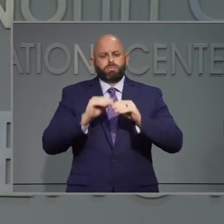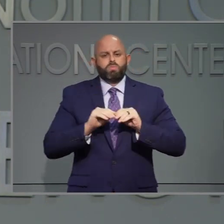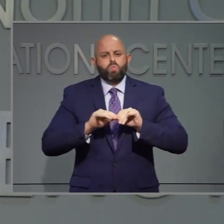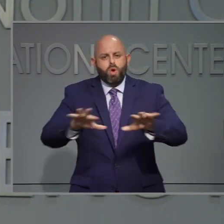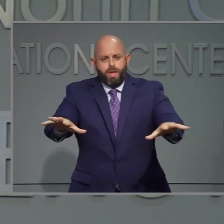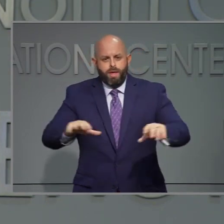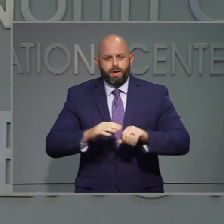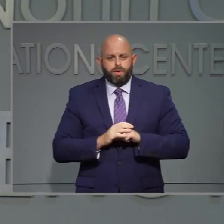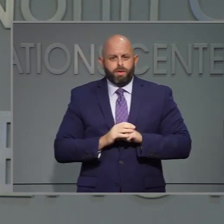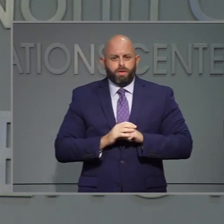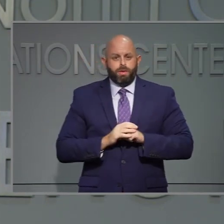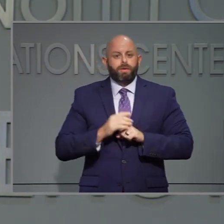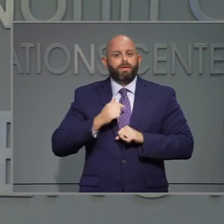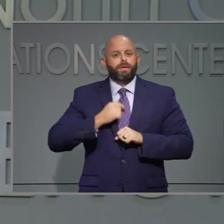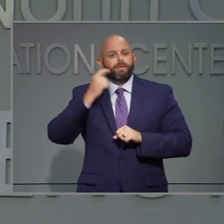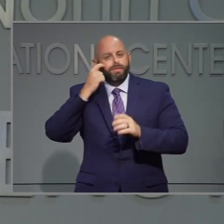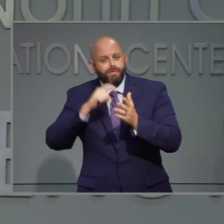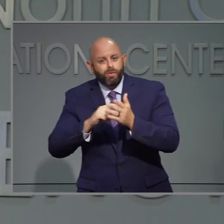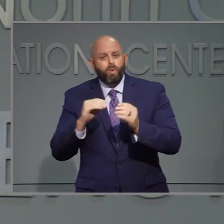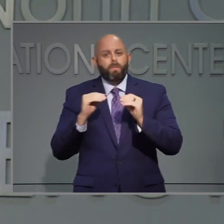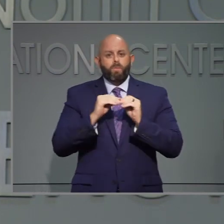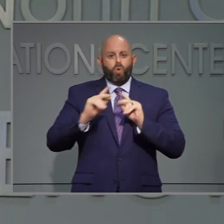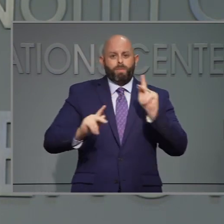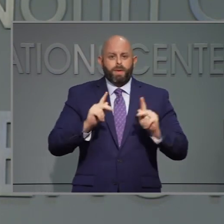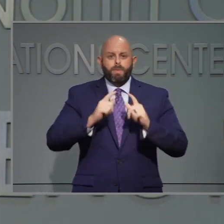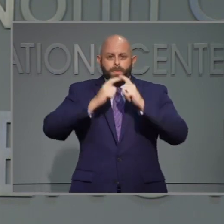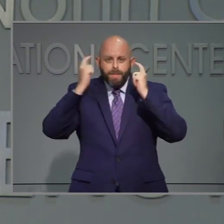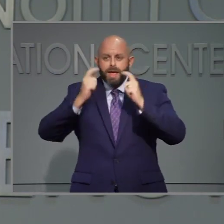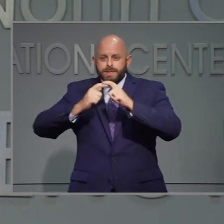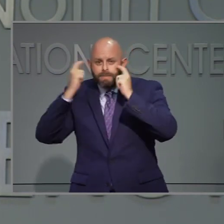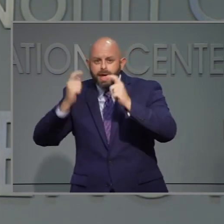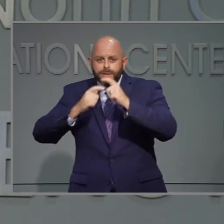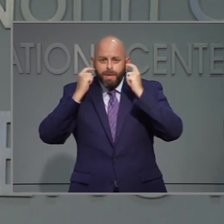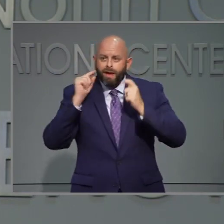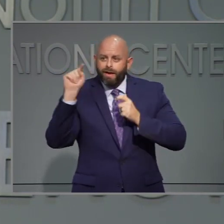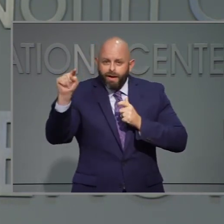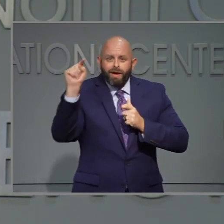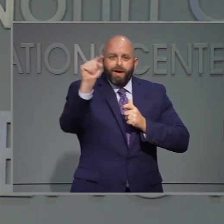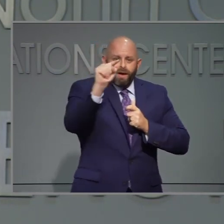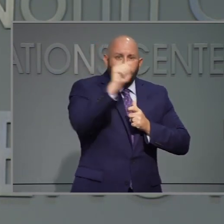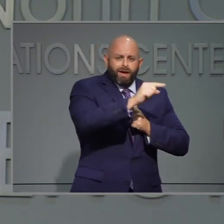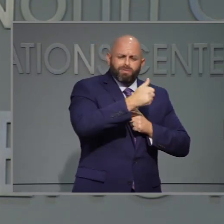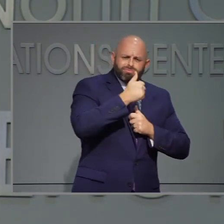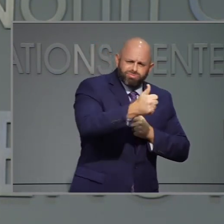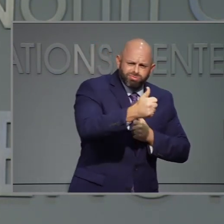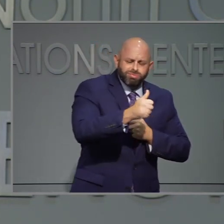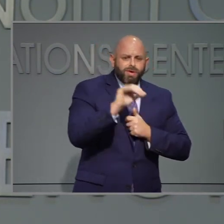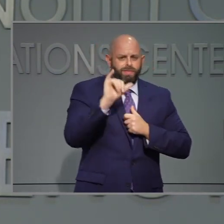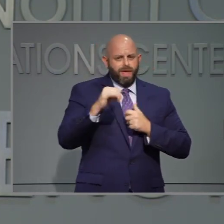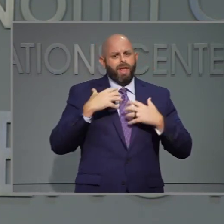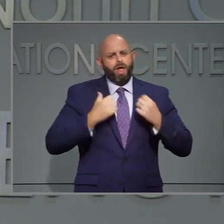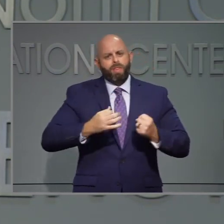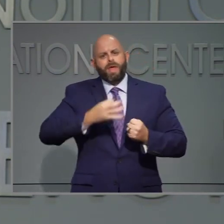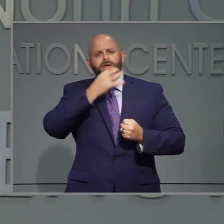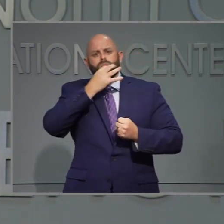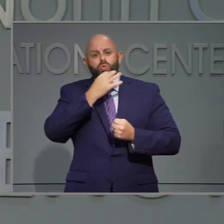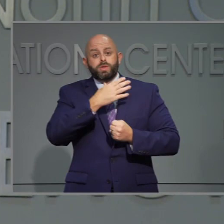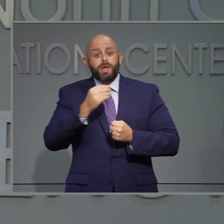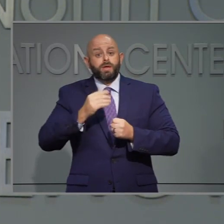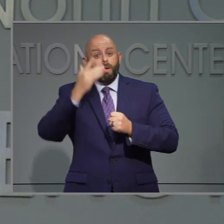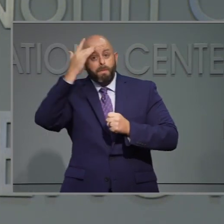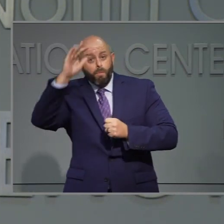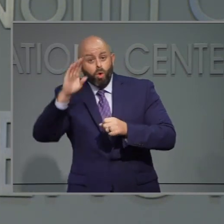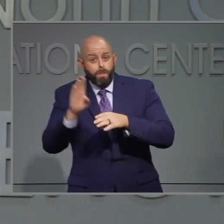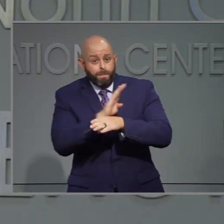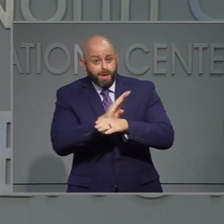propagación y protegernos. Vemos a más personas que llevan puestas mascarillas y es lo que dicen los expertos de salud y